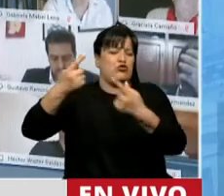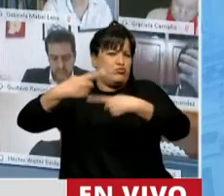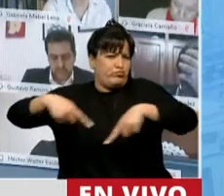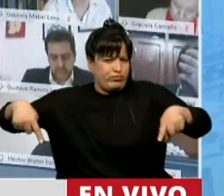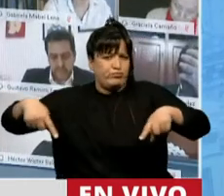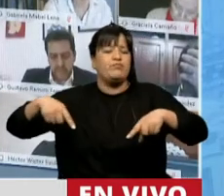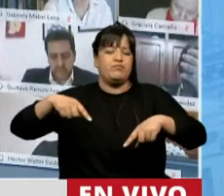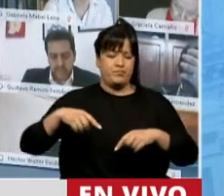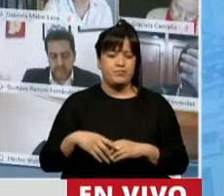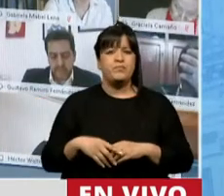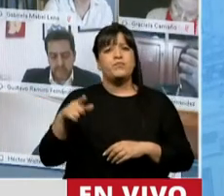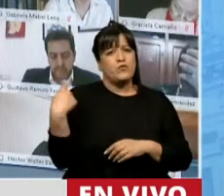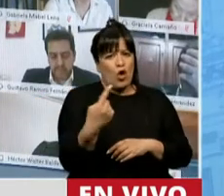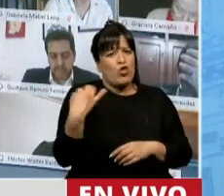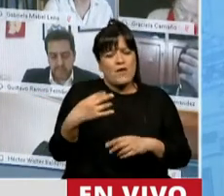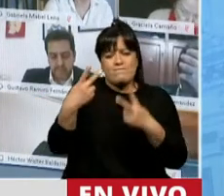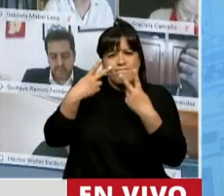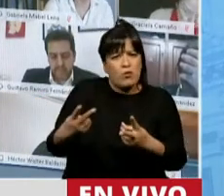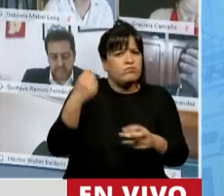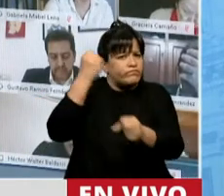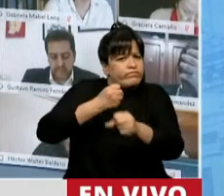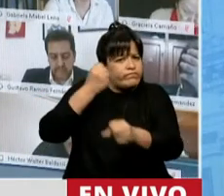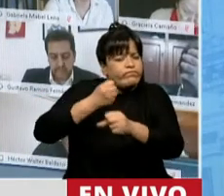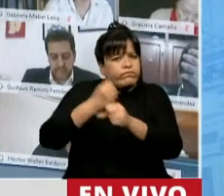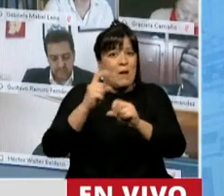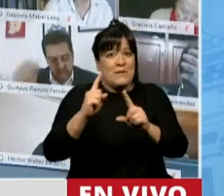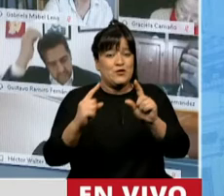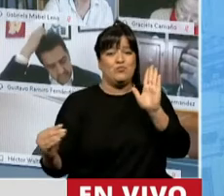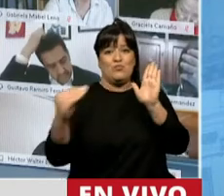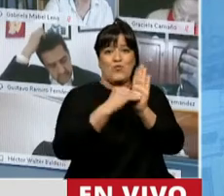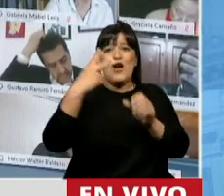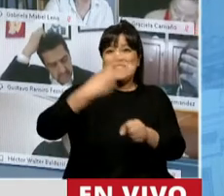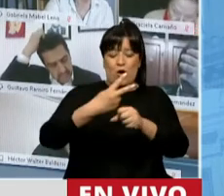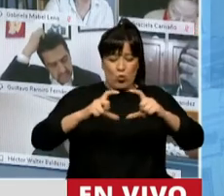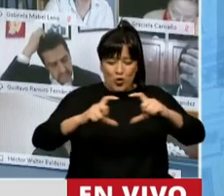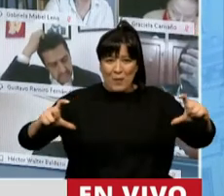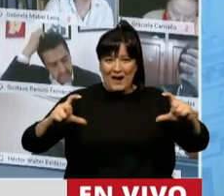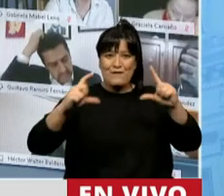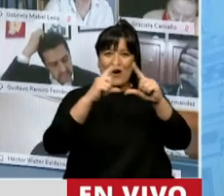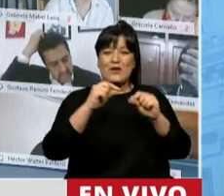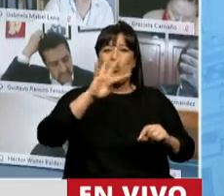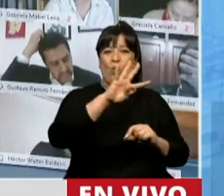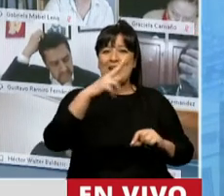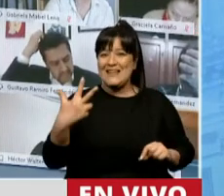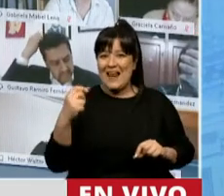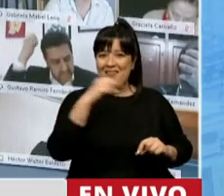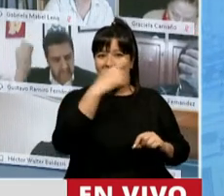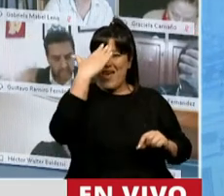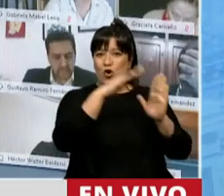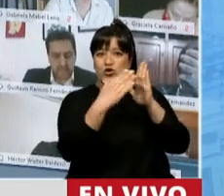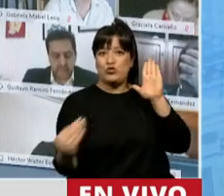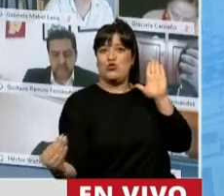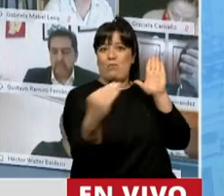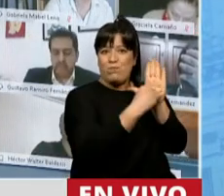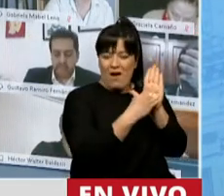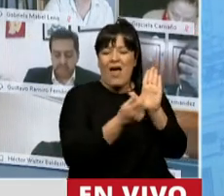Creo que debemos reconocer el trabajo de insertar ese segundo párrafo del artículo 43, que ha sido la llave para permitir